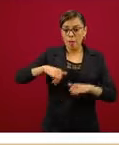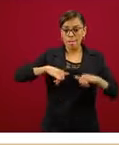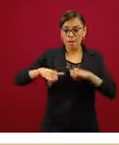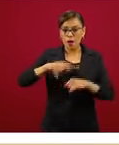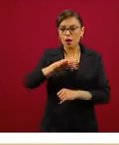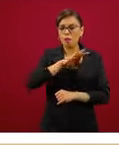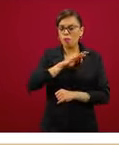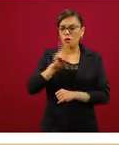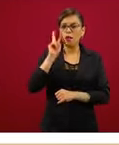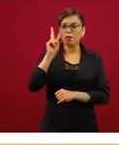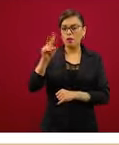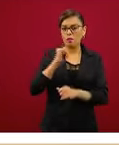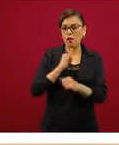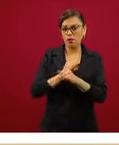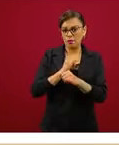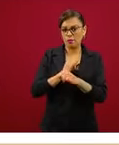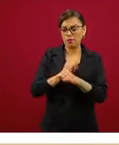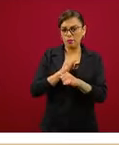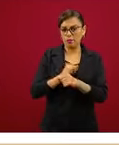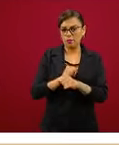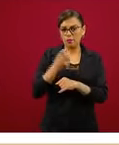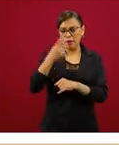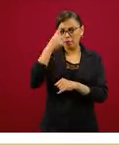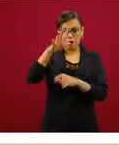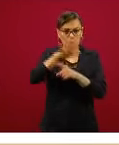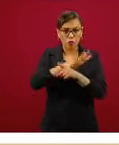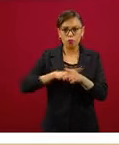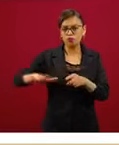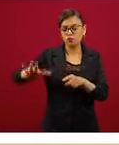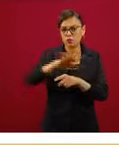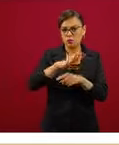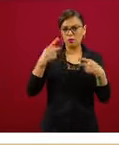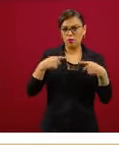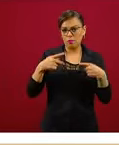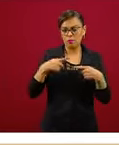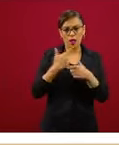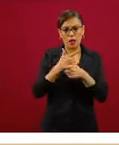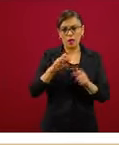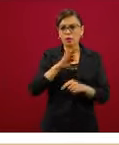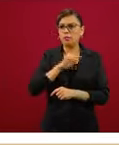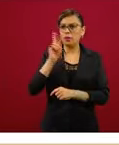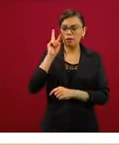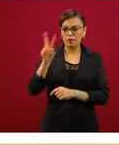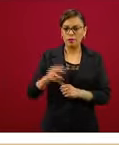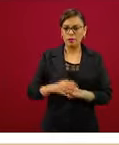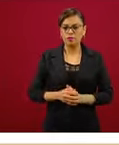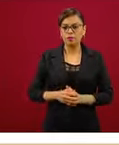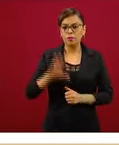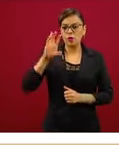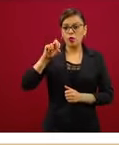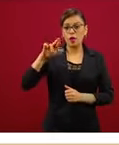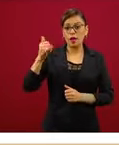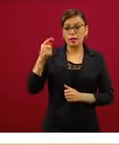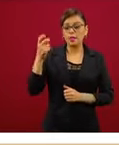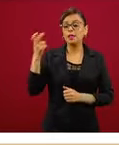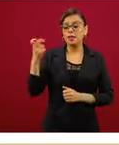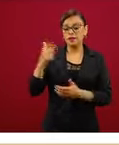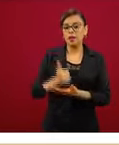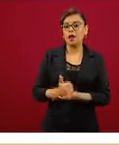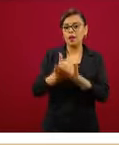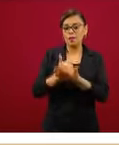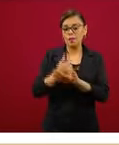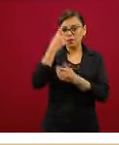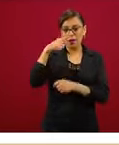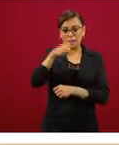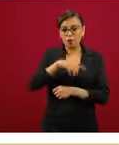consultar precisamente gracias a los mecanismos de divulgación que nos ha permitido Conacyt. Y este